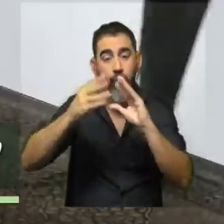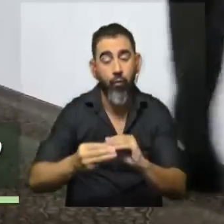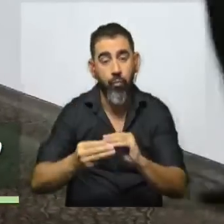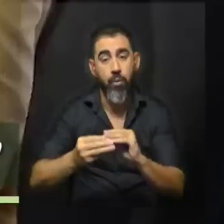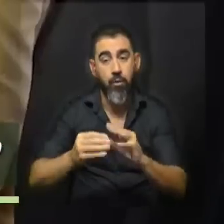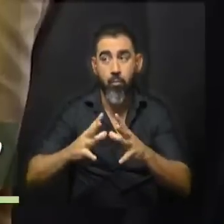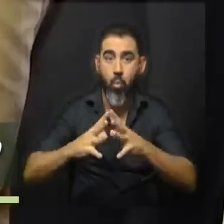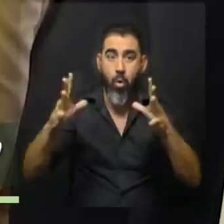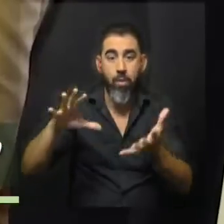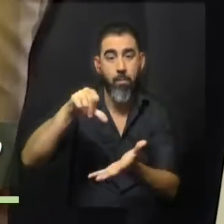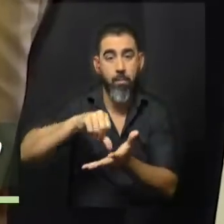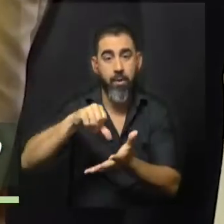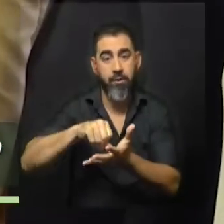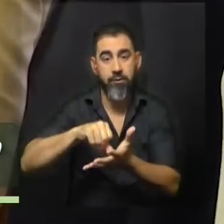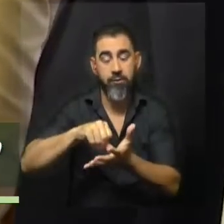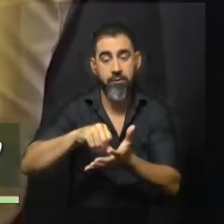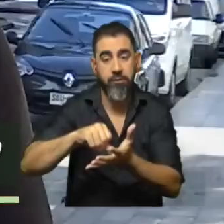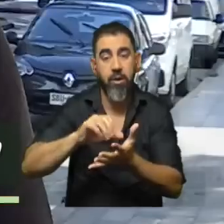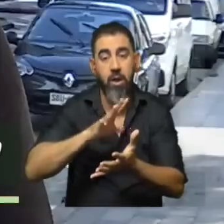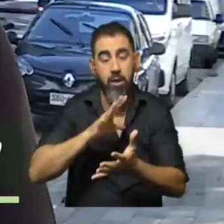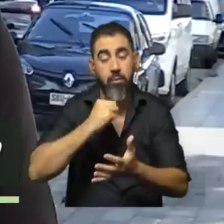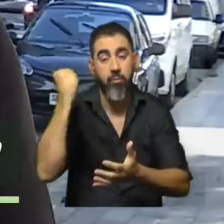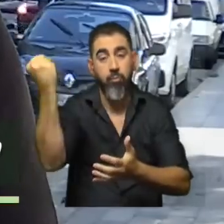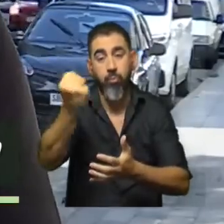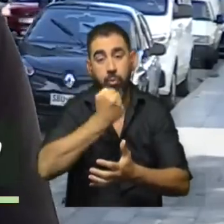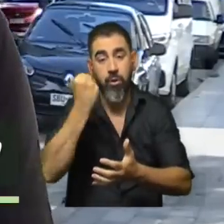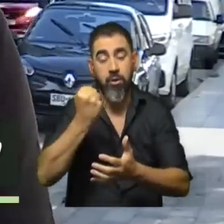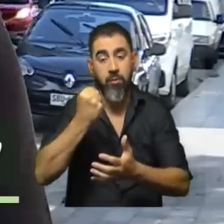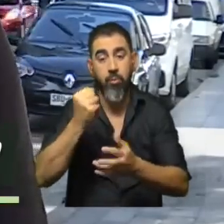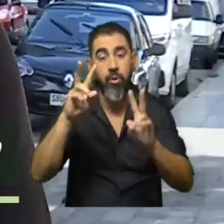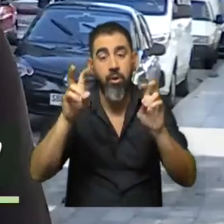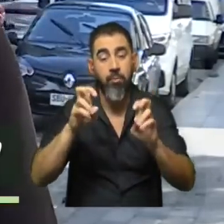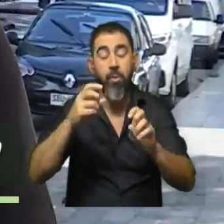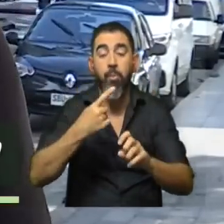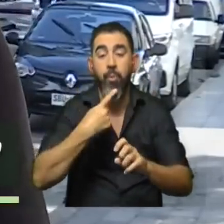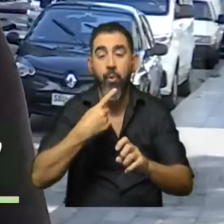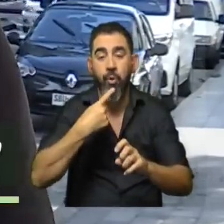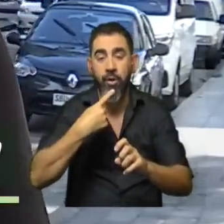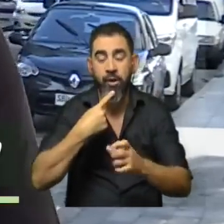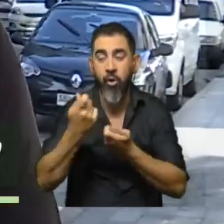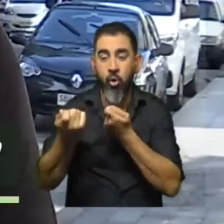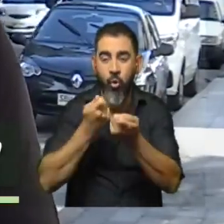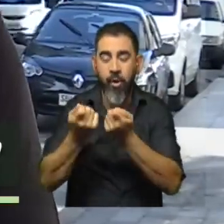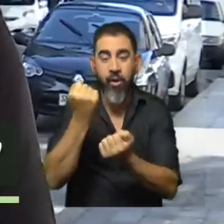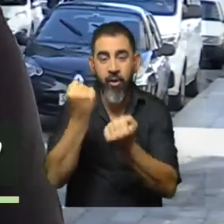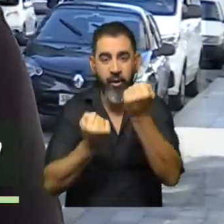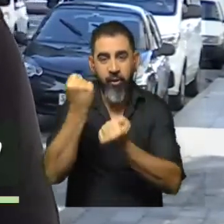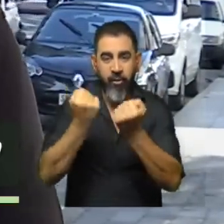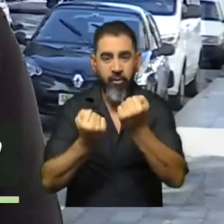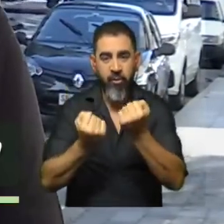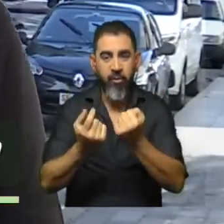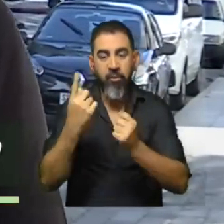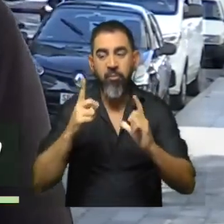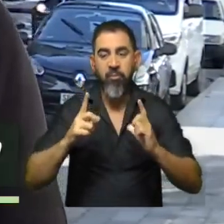sus dimensiones, tiene fundamental importancia para lo que es los aspectos geopolíticos, comerciales, económicos. Por lo tanto,